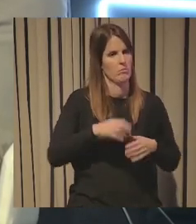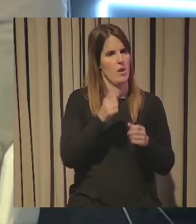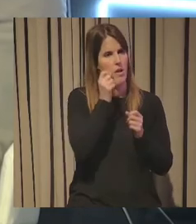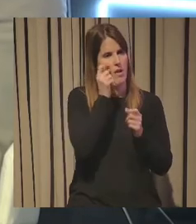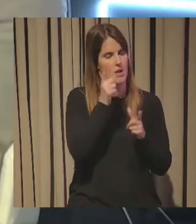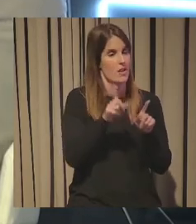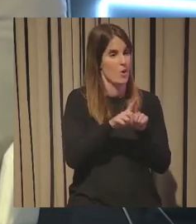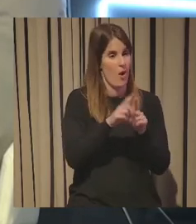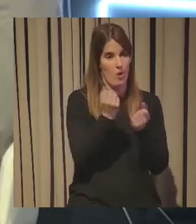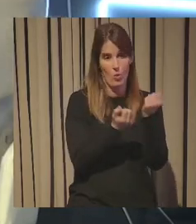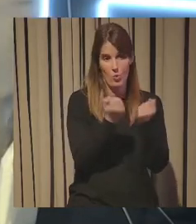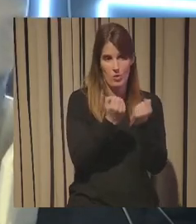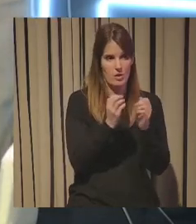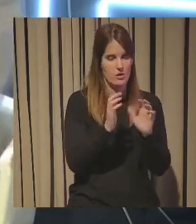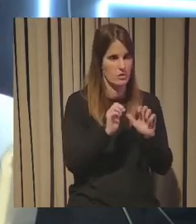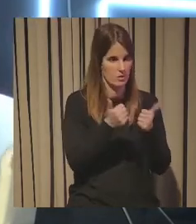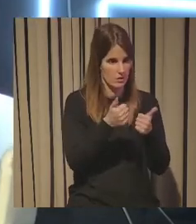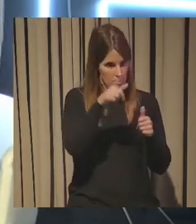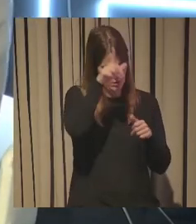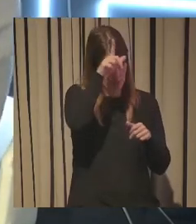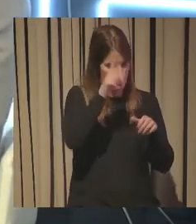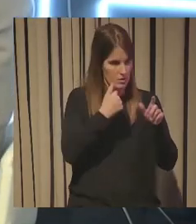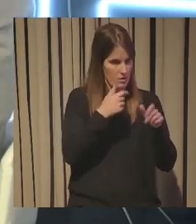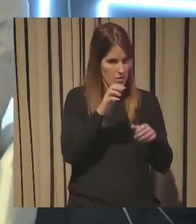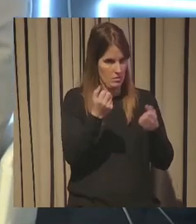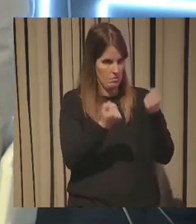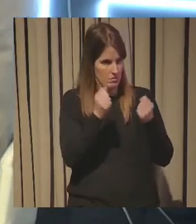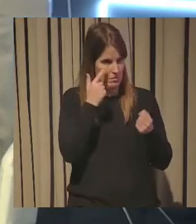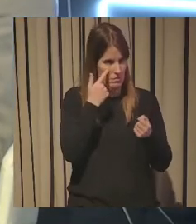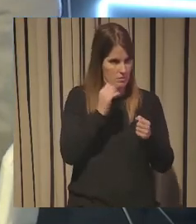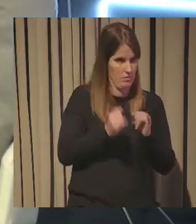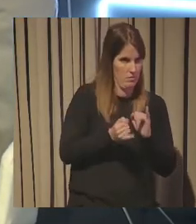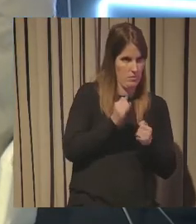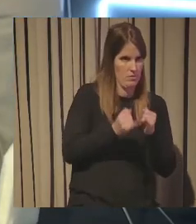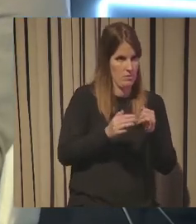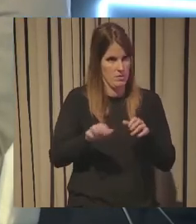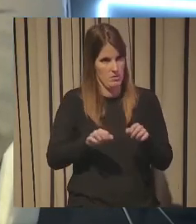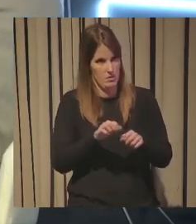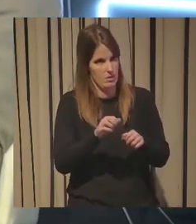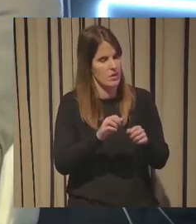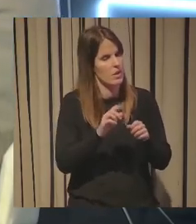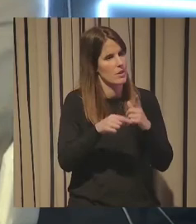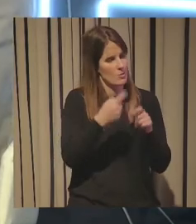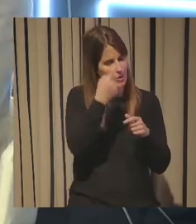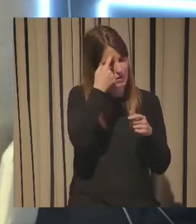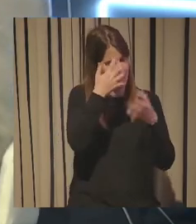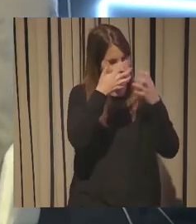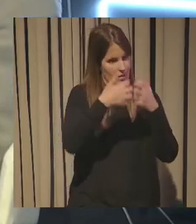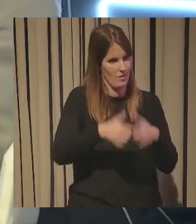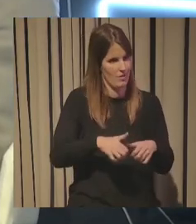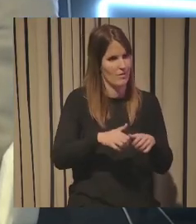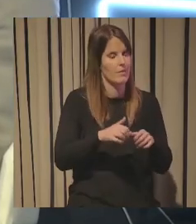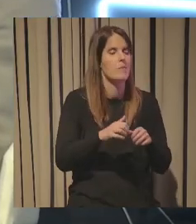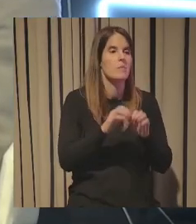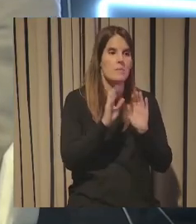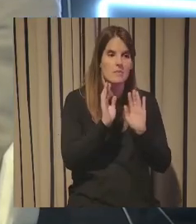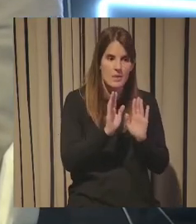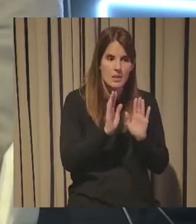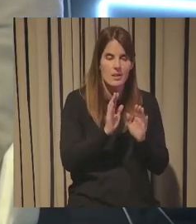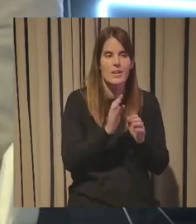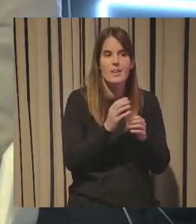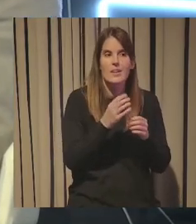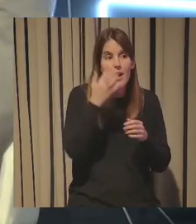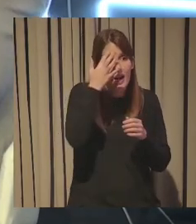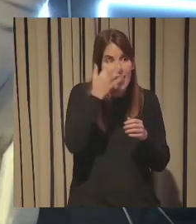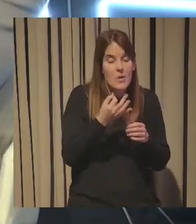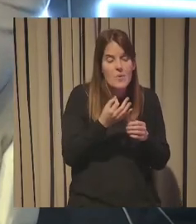aprendemos a conducir que al principio me cachino estás con el pie con la mano y luego ya metes la marcha solo puedes ayudarle a través del proceso pero yo creo que nace o la